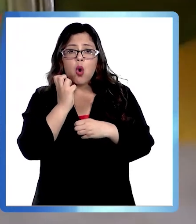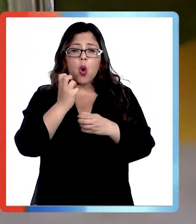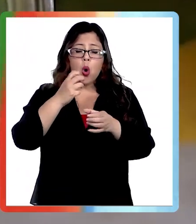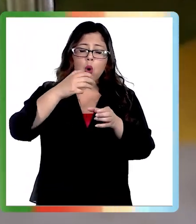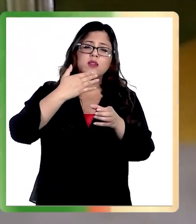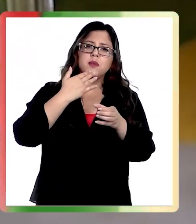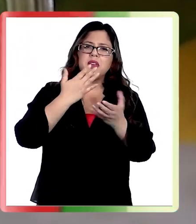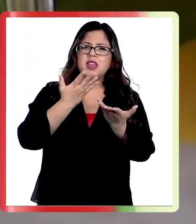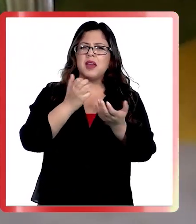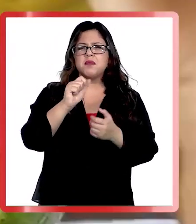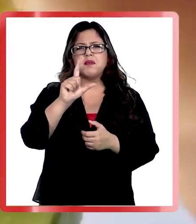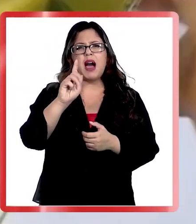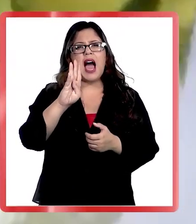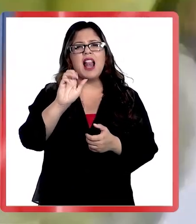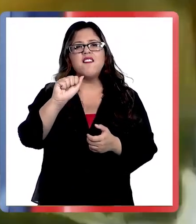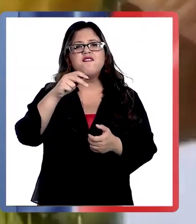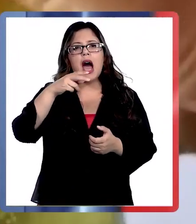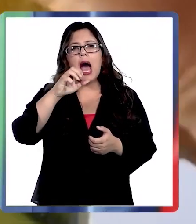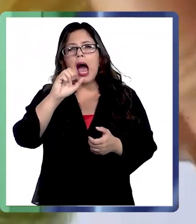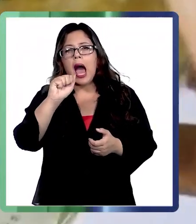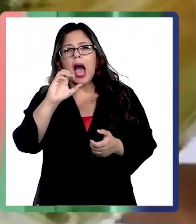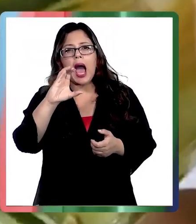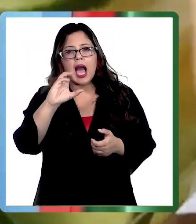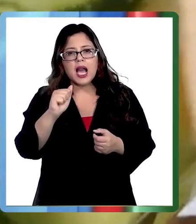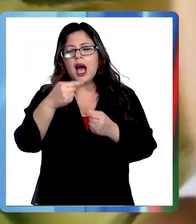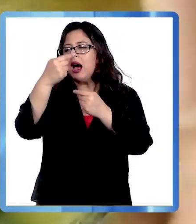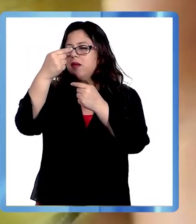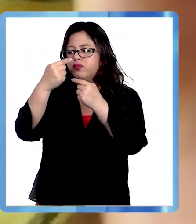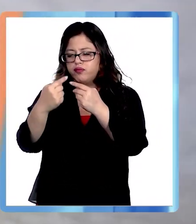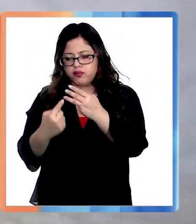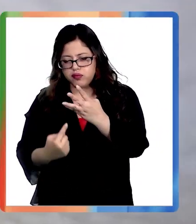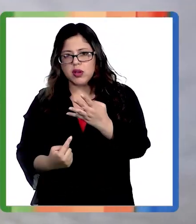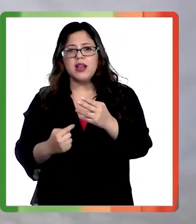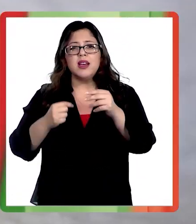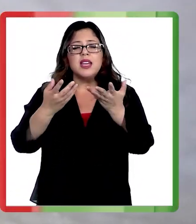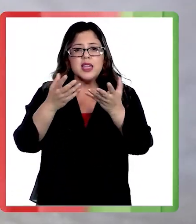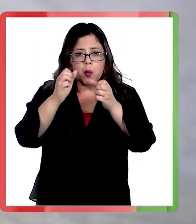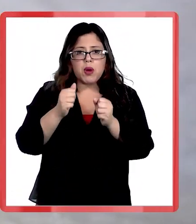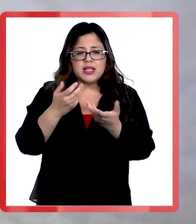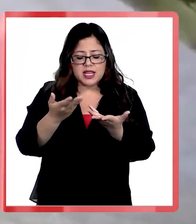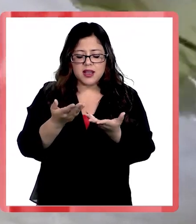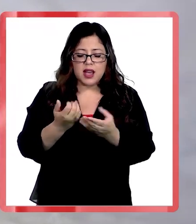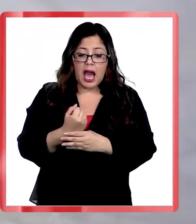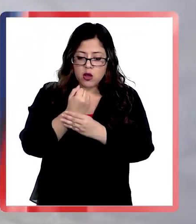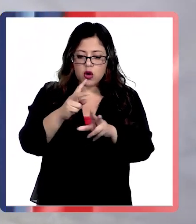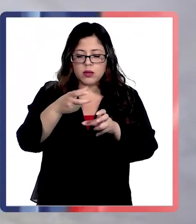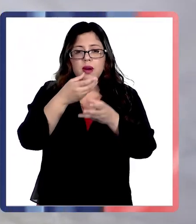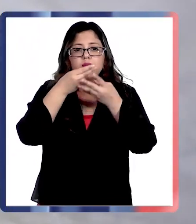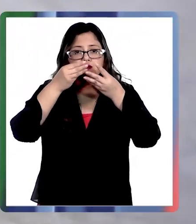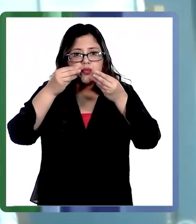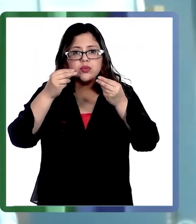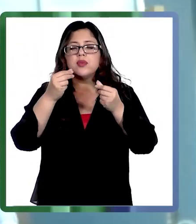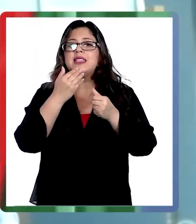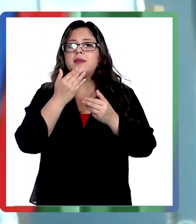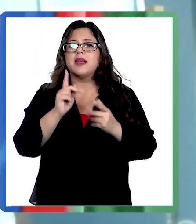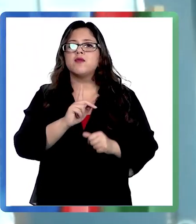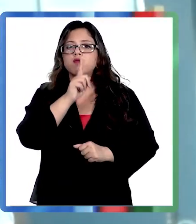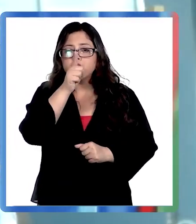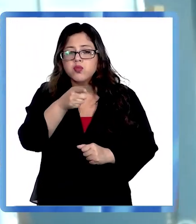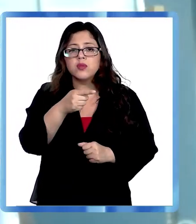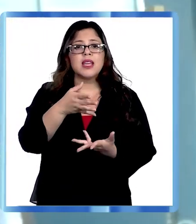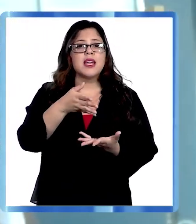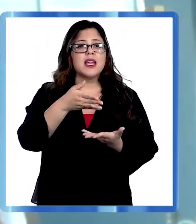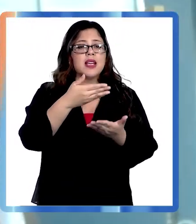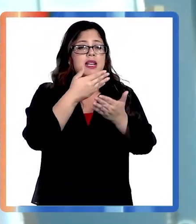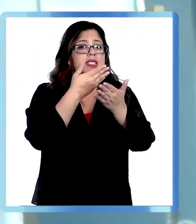cáscaras de naranja, alguna otra fruta que le dé algo de sabor y de esta forma poder ir acostumbrándonos. Y lo otro es, si estoy acostumbrada a tomar